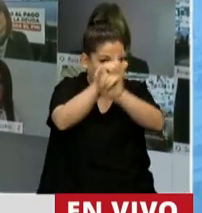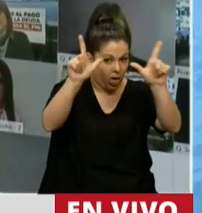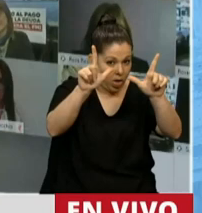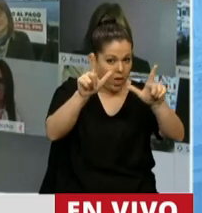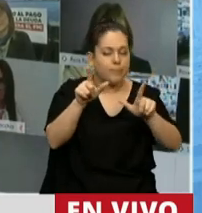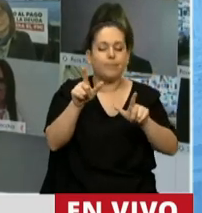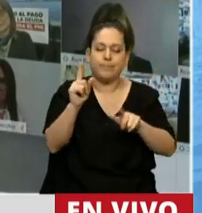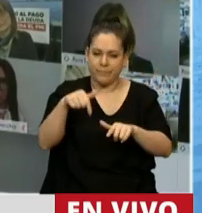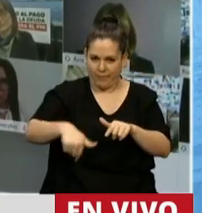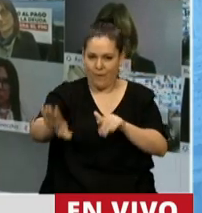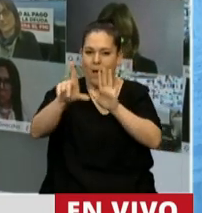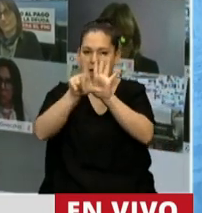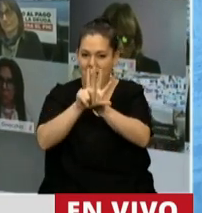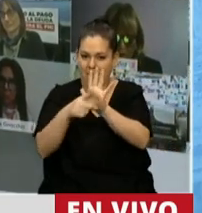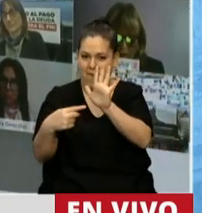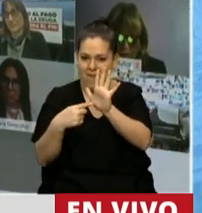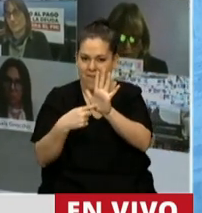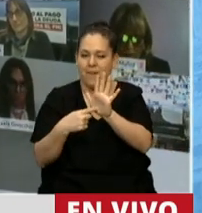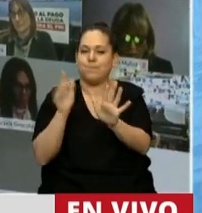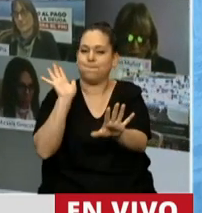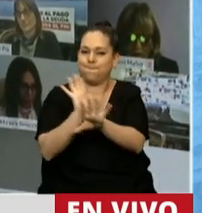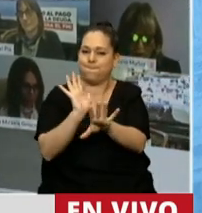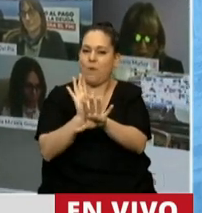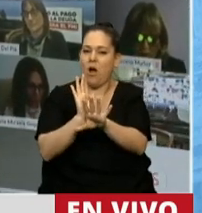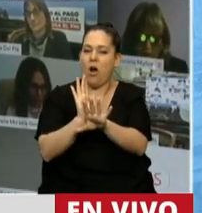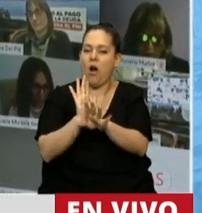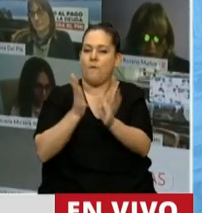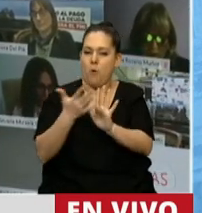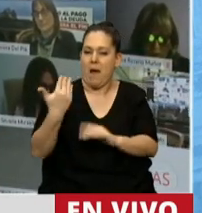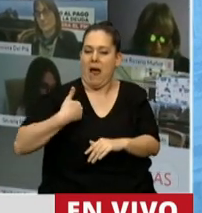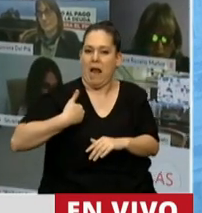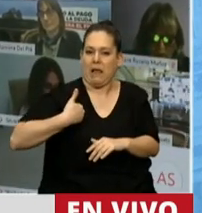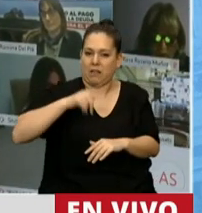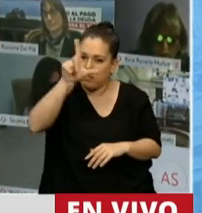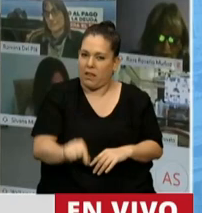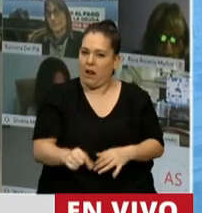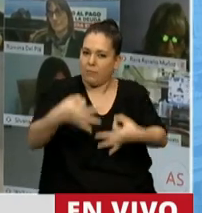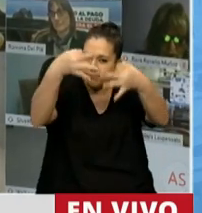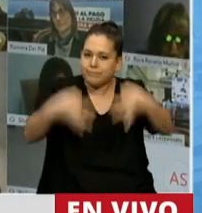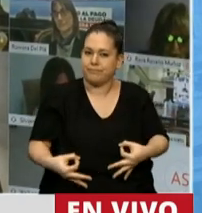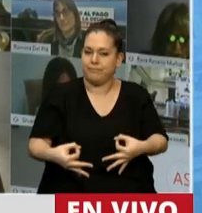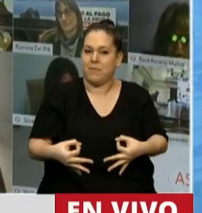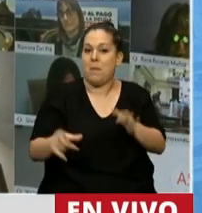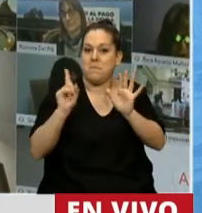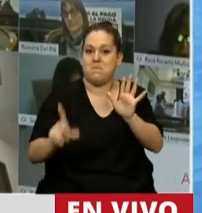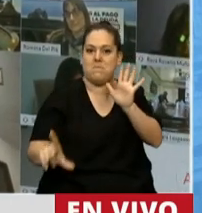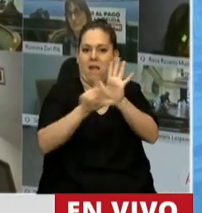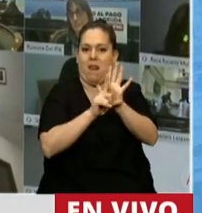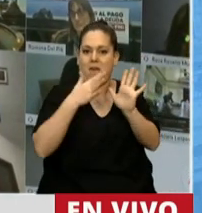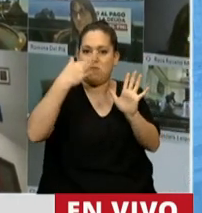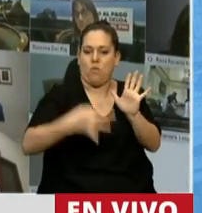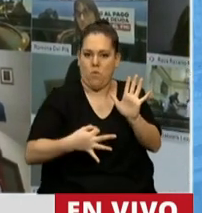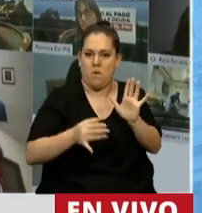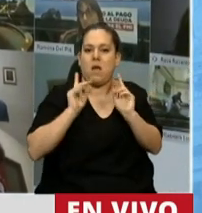ley que vamos a completar, será el límite de nuestra patria, establecido por la ley y